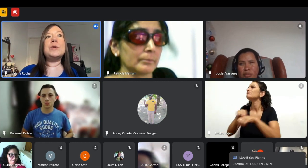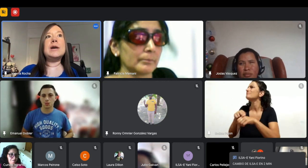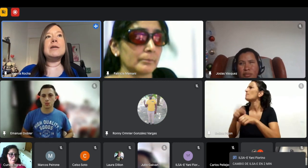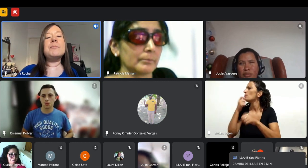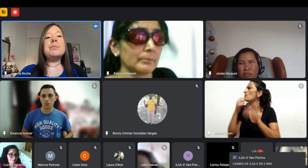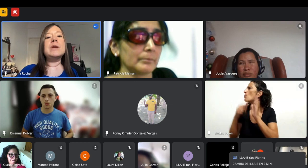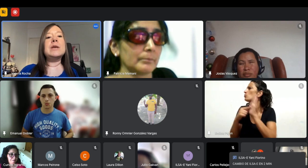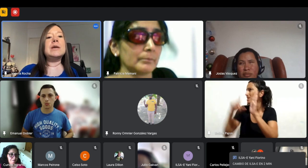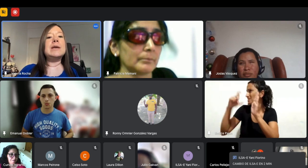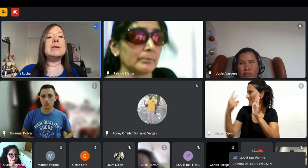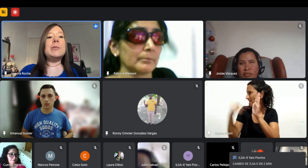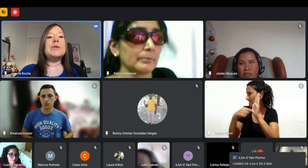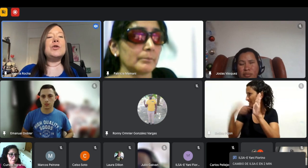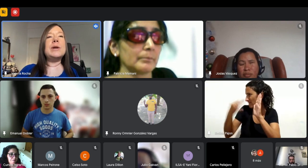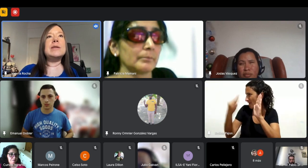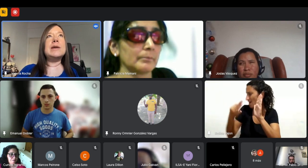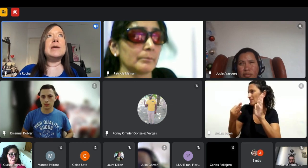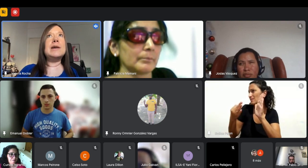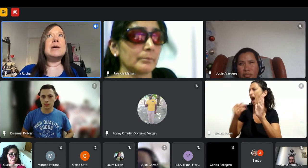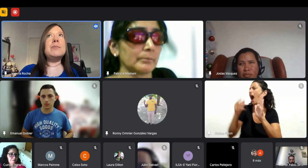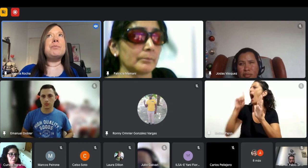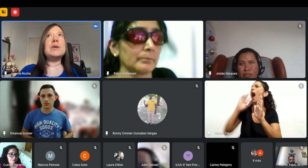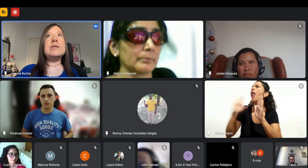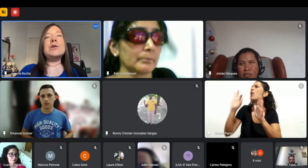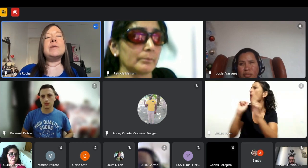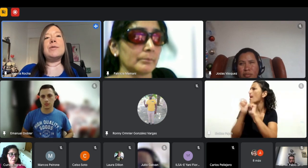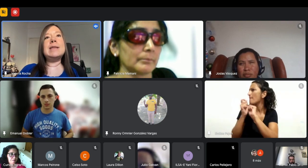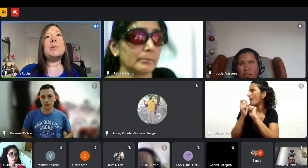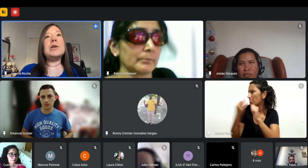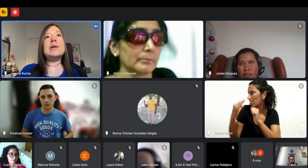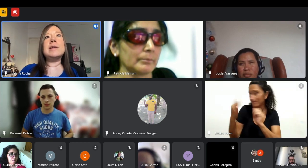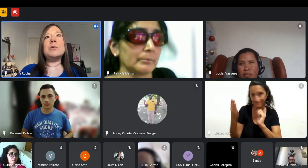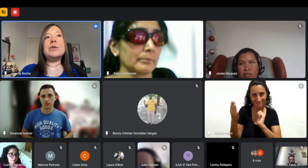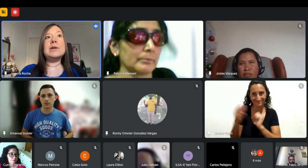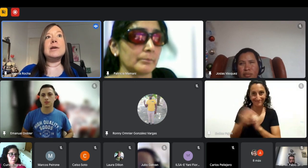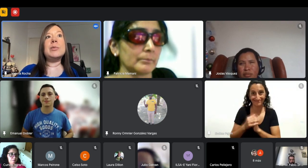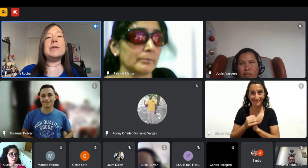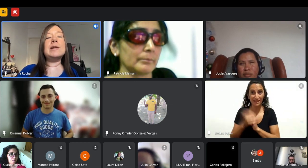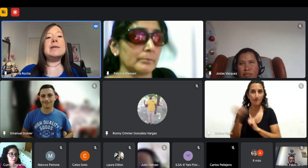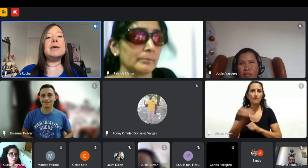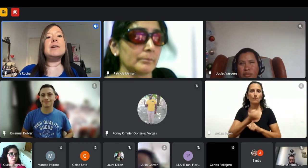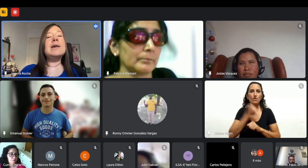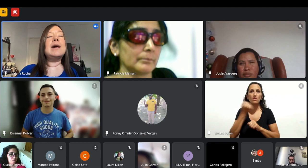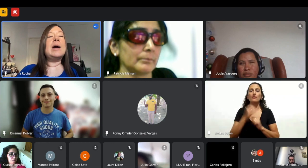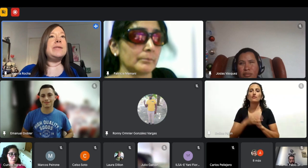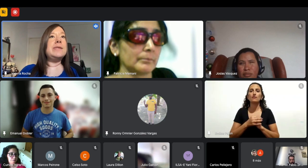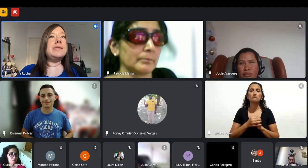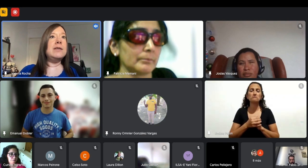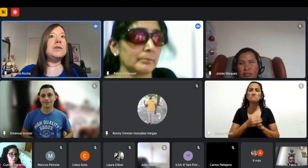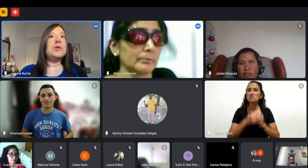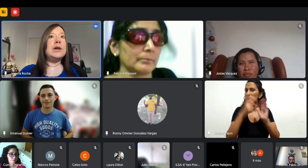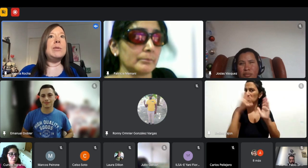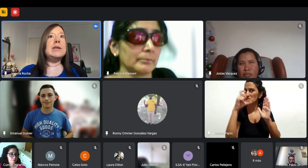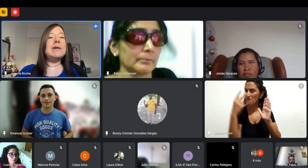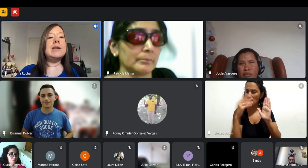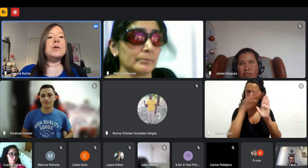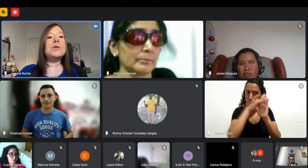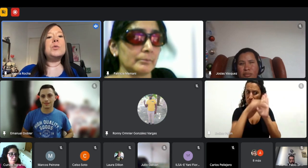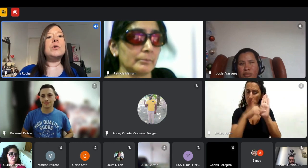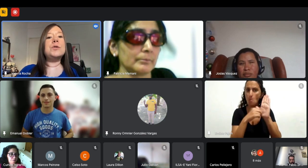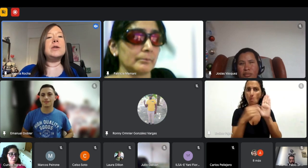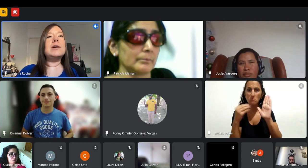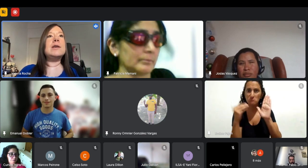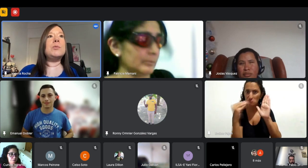algo para ajustar? también soy partidaria que no hace falta poner que uno tiene discapacidad en el CV capaz sí y es totalmente